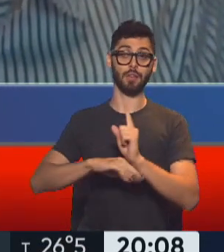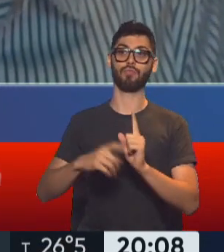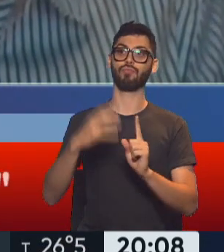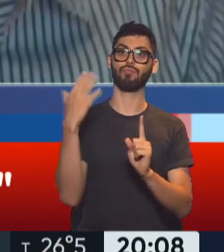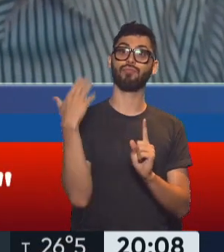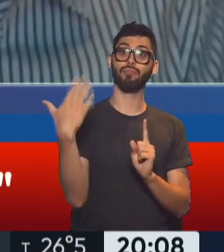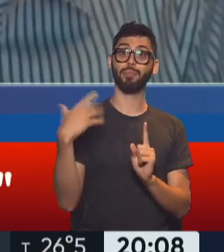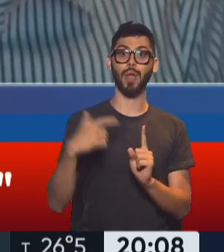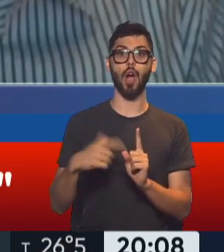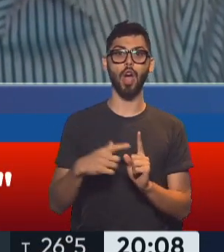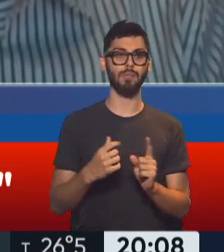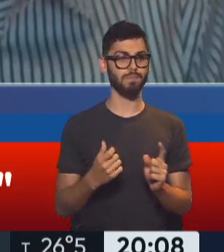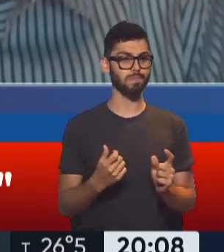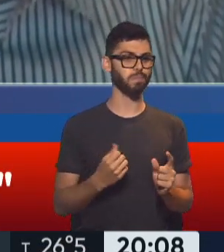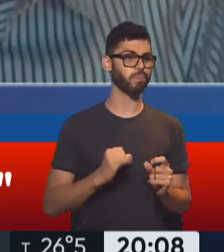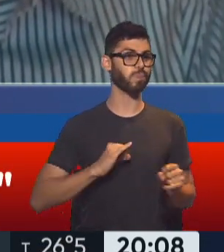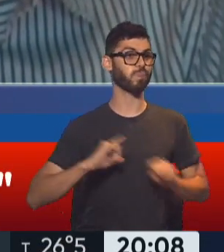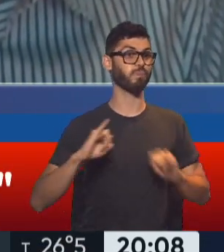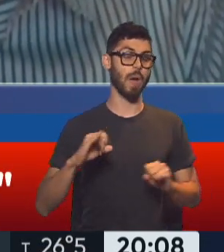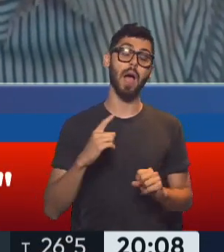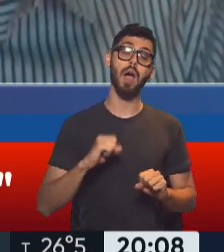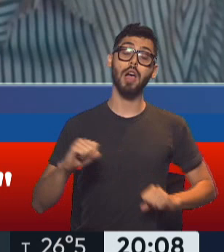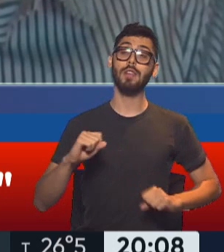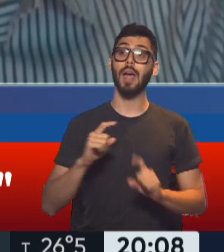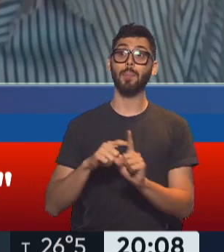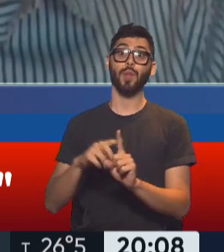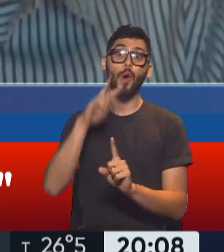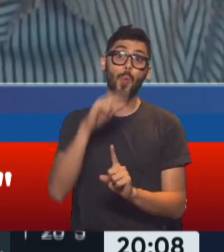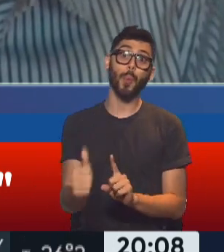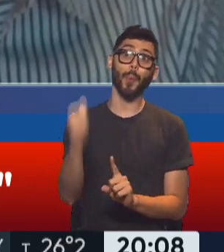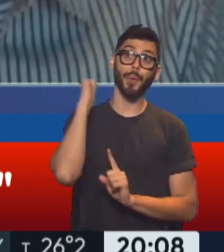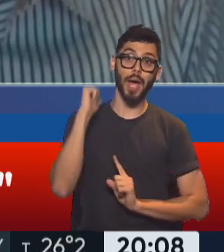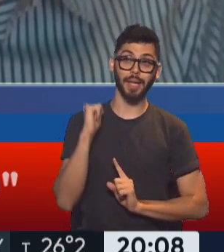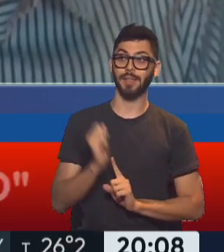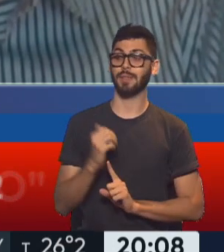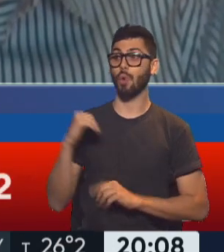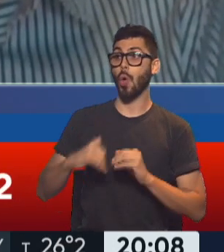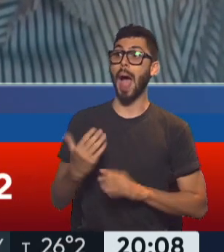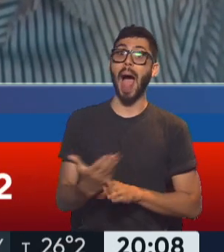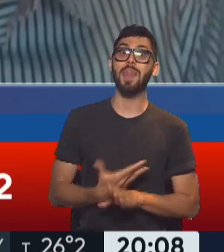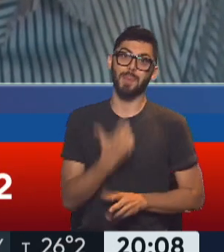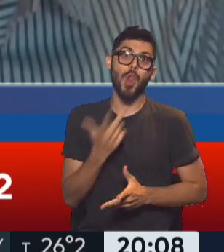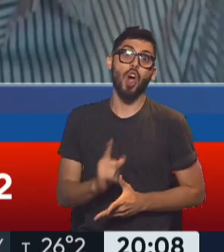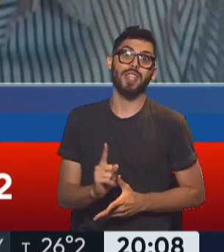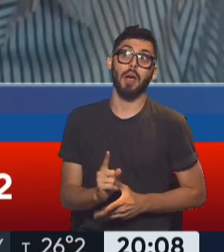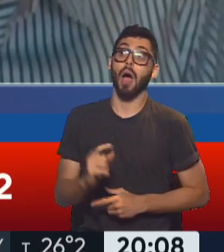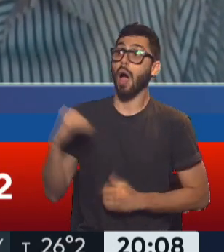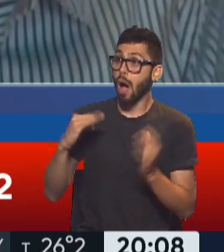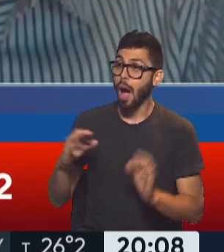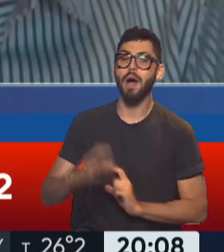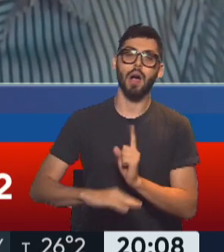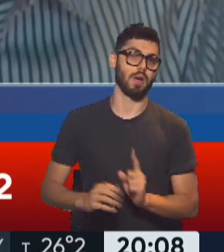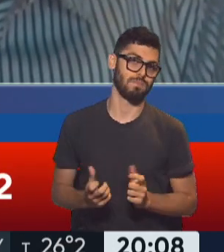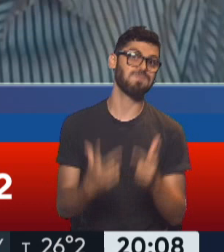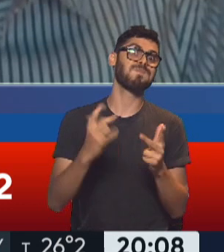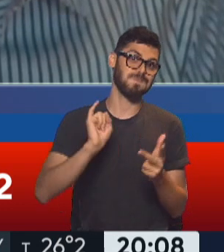moverse. No sé si estas declaraciones las hubiese hecho el mismo viernes cuando tenía que ser electo presidente del partido. Claro, bueno, el que hubiese